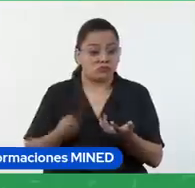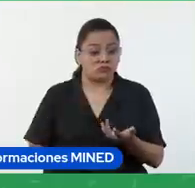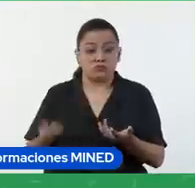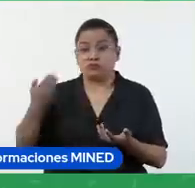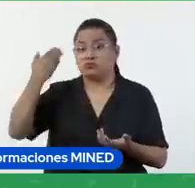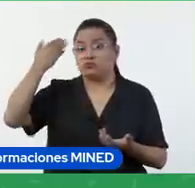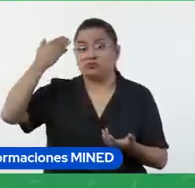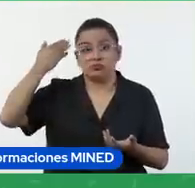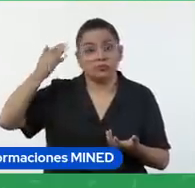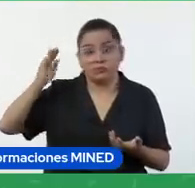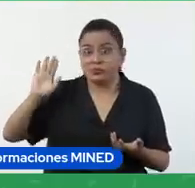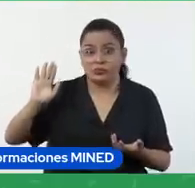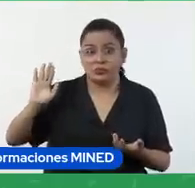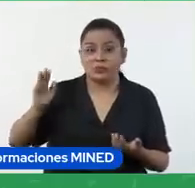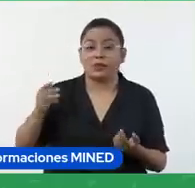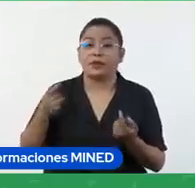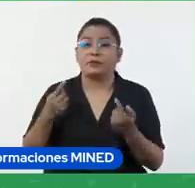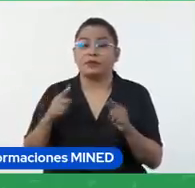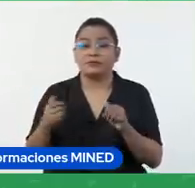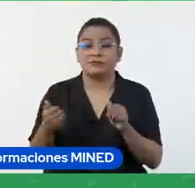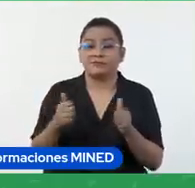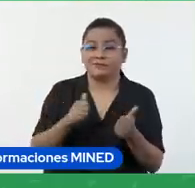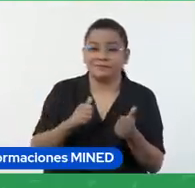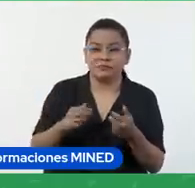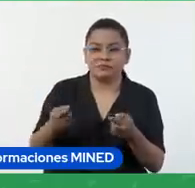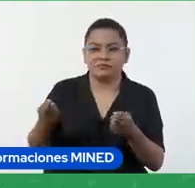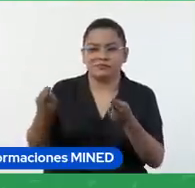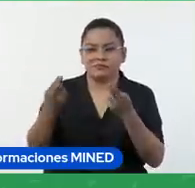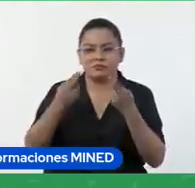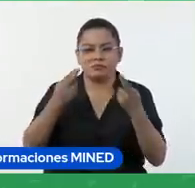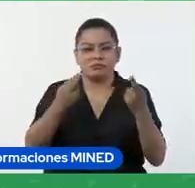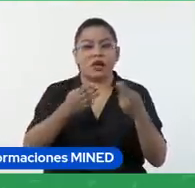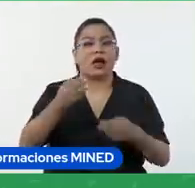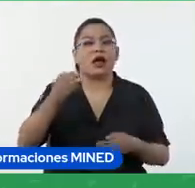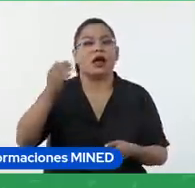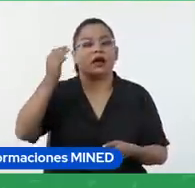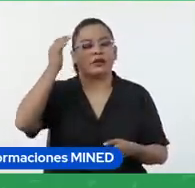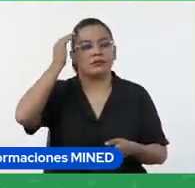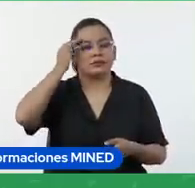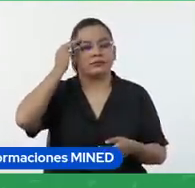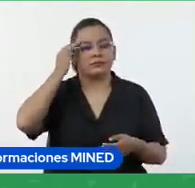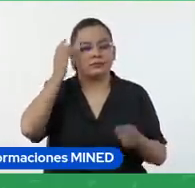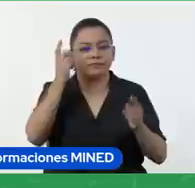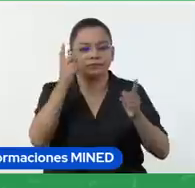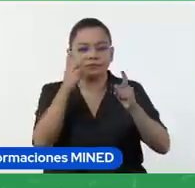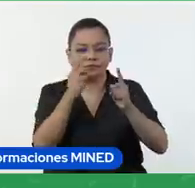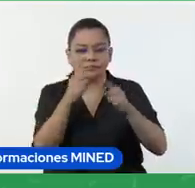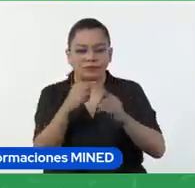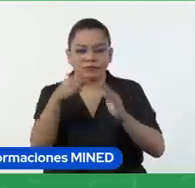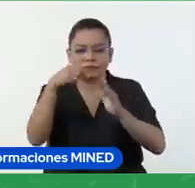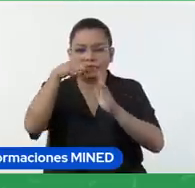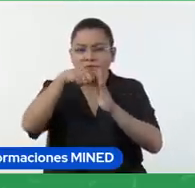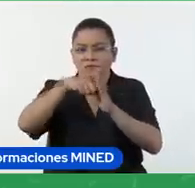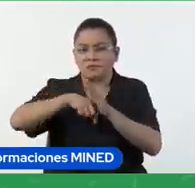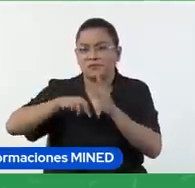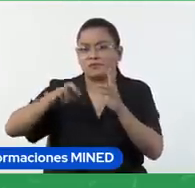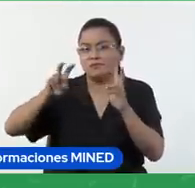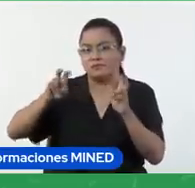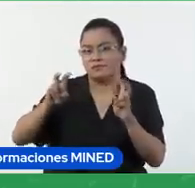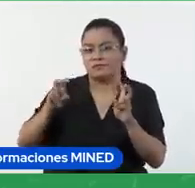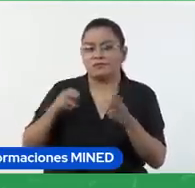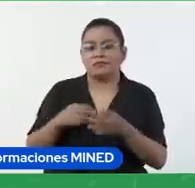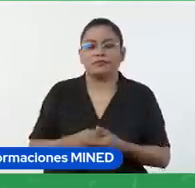de estas respuestas, voy a saber en qué debo profundizar, y qué ya debo considerar como algo